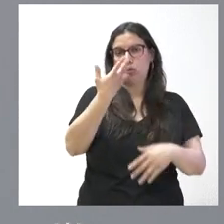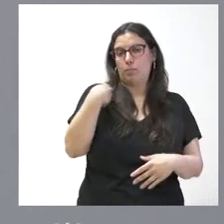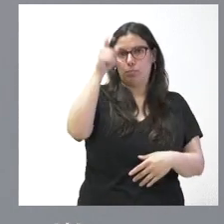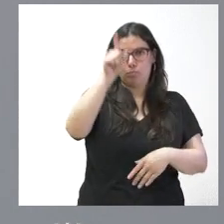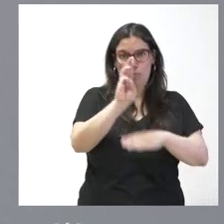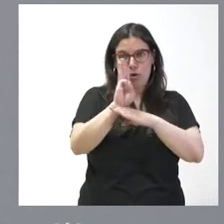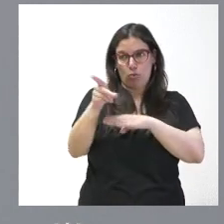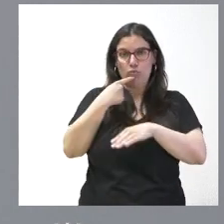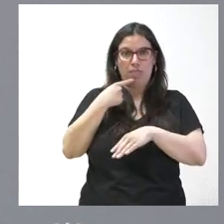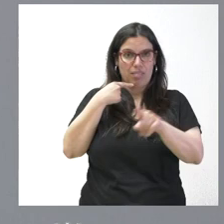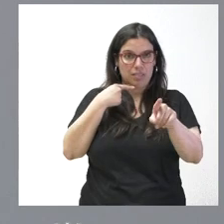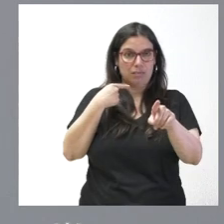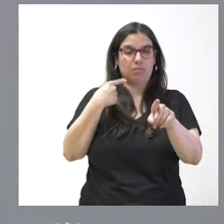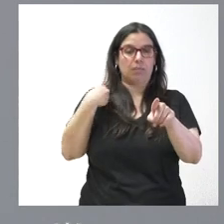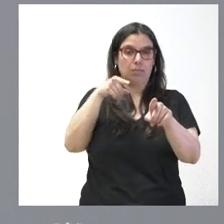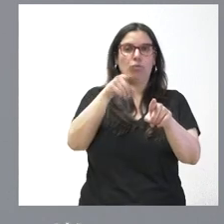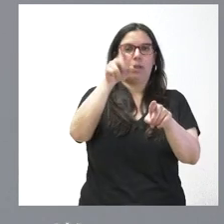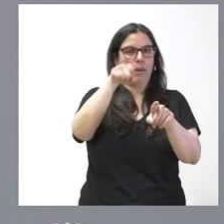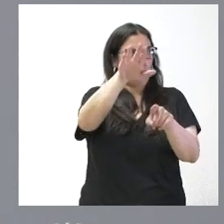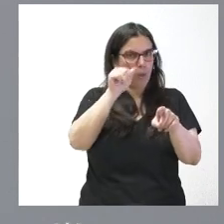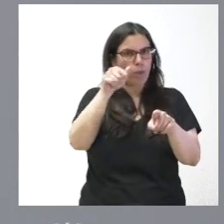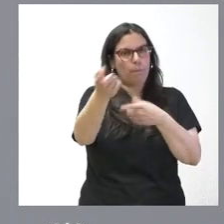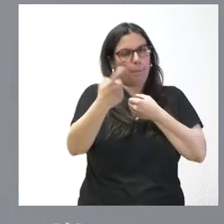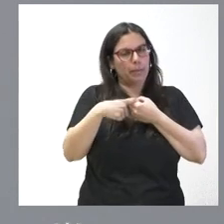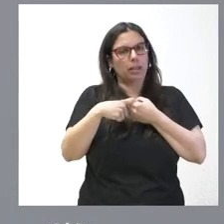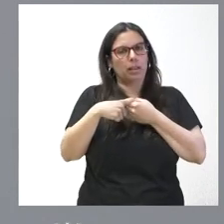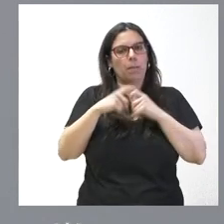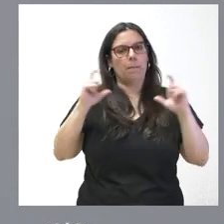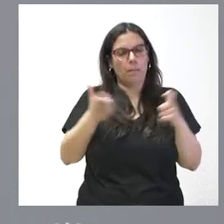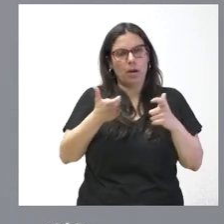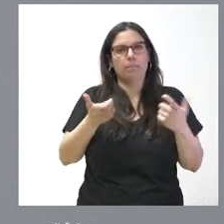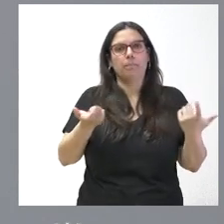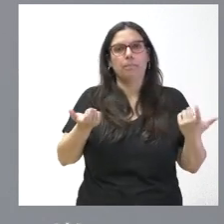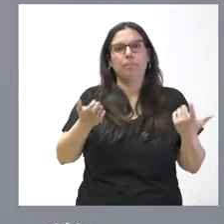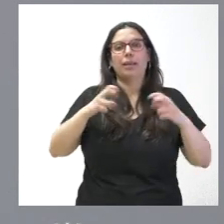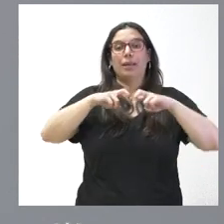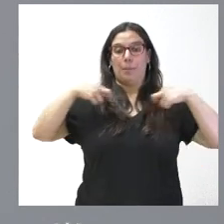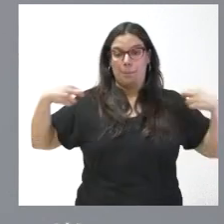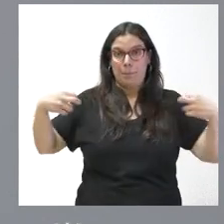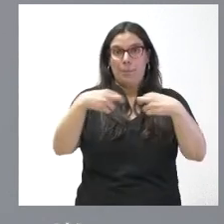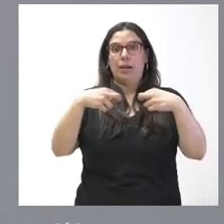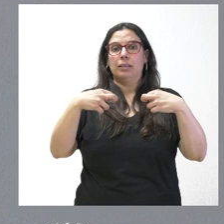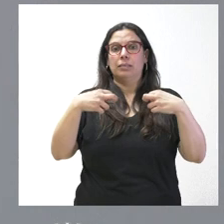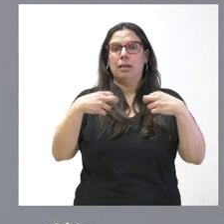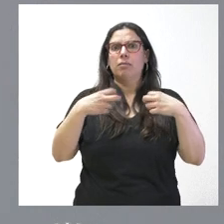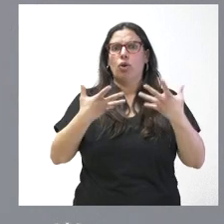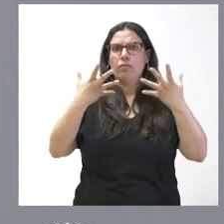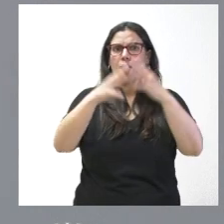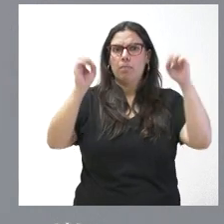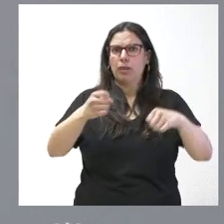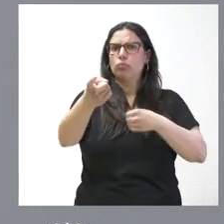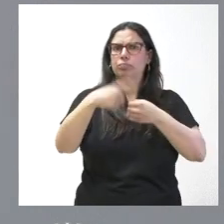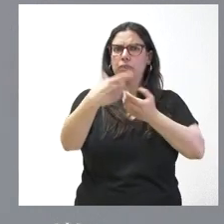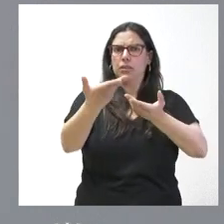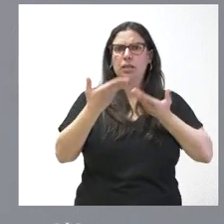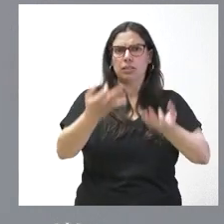que usted señala se le convocó y además asistió y hay varias mesas que se ofrecieron de pacto y también se le ha invitado a